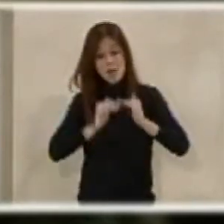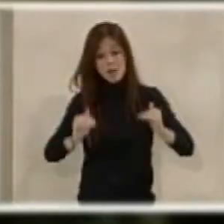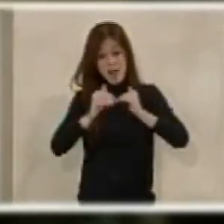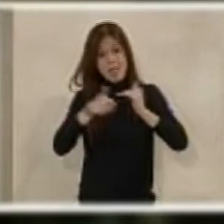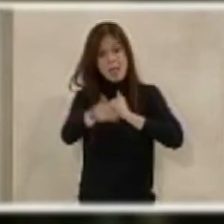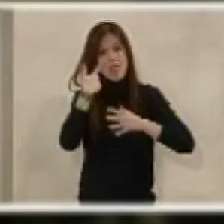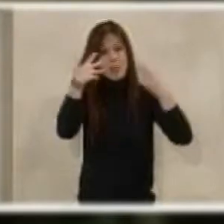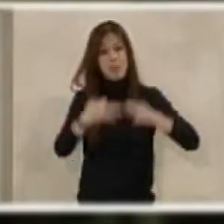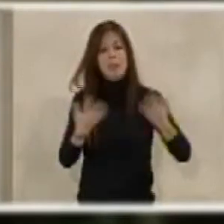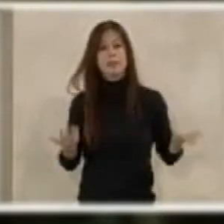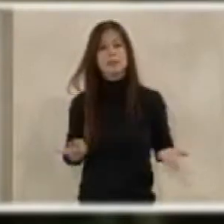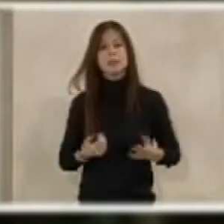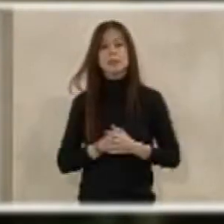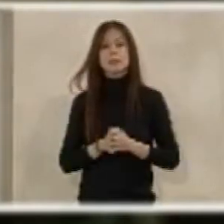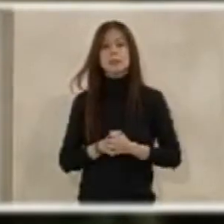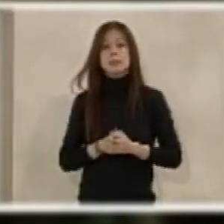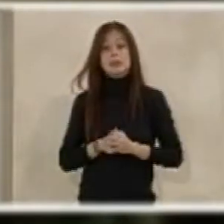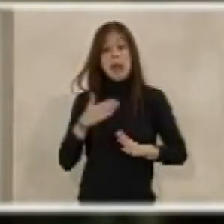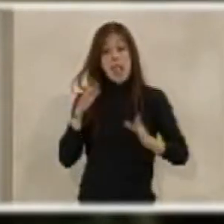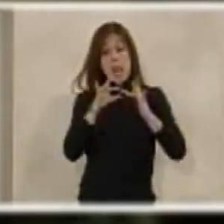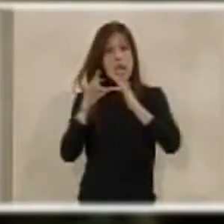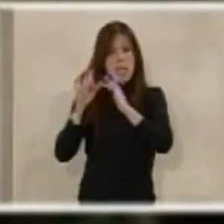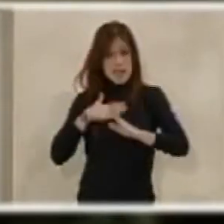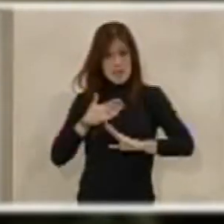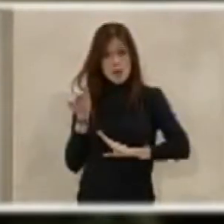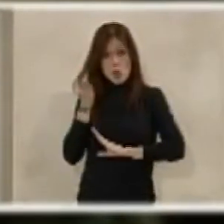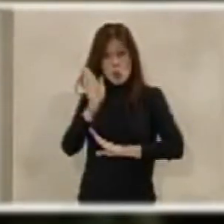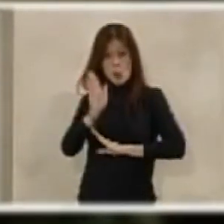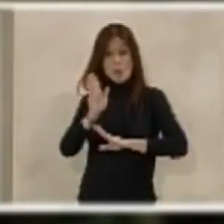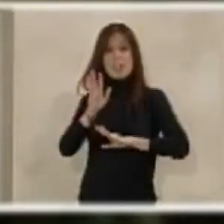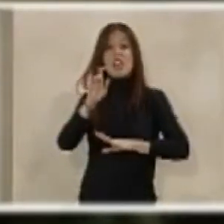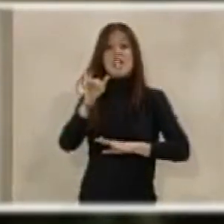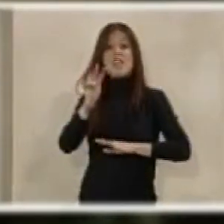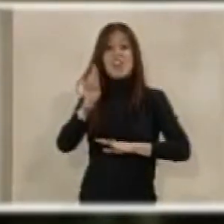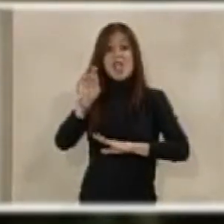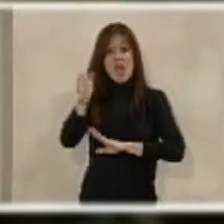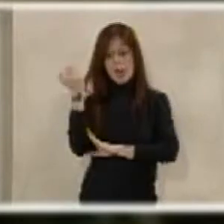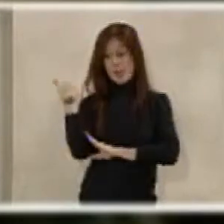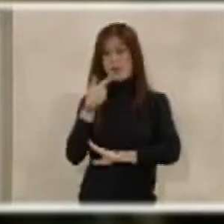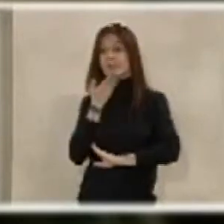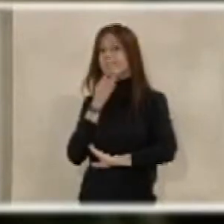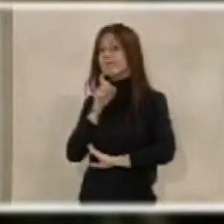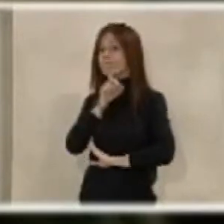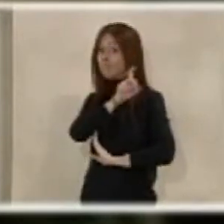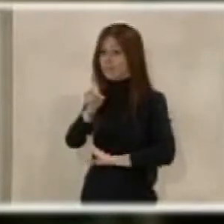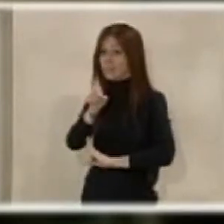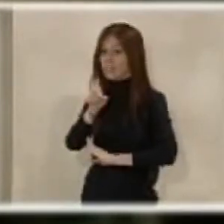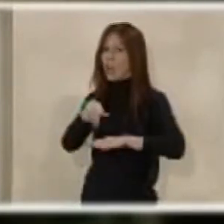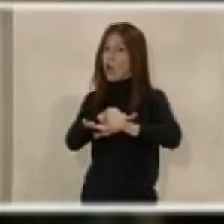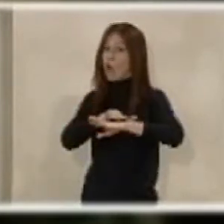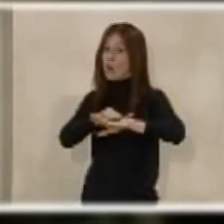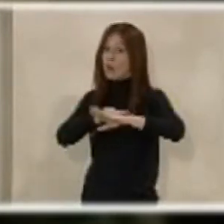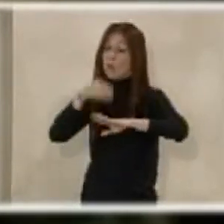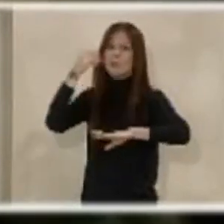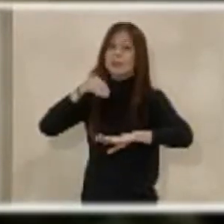una realidad. Nuestro líder de Ciudadanos, Albert Rivera, advertía al presidente del Gobierno,